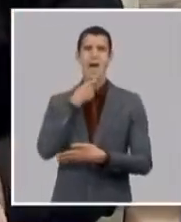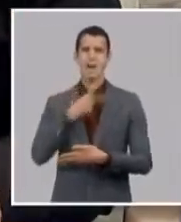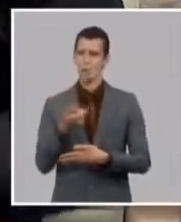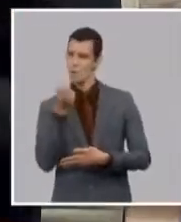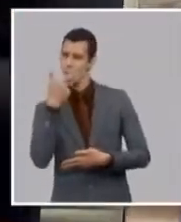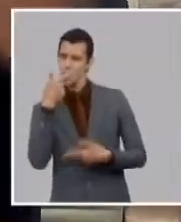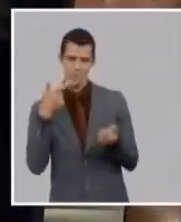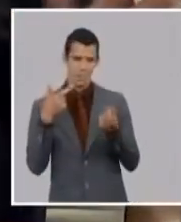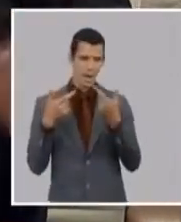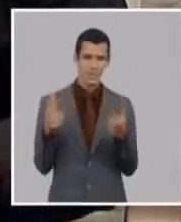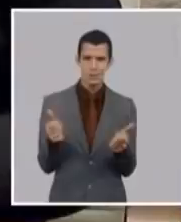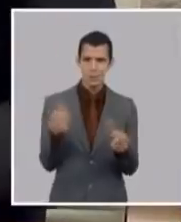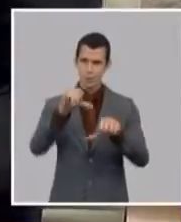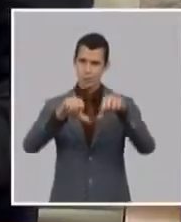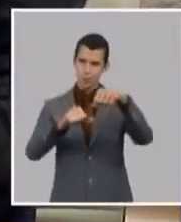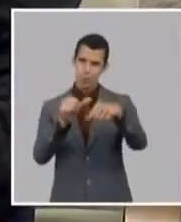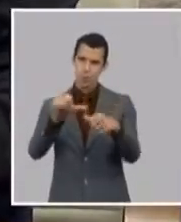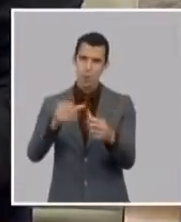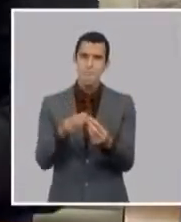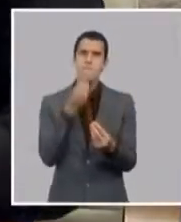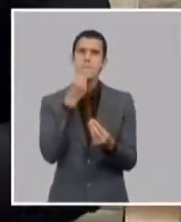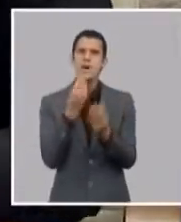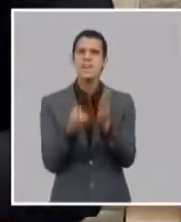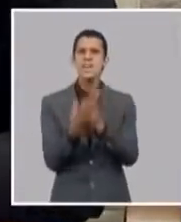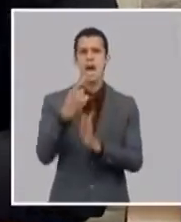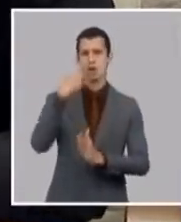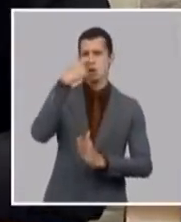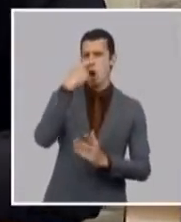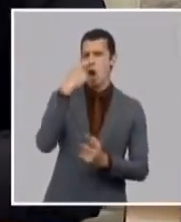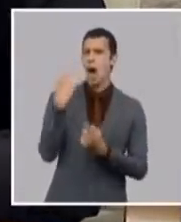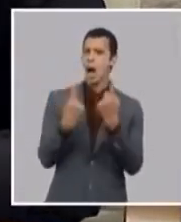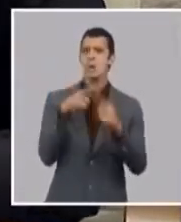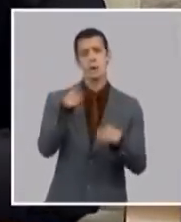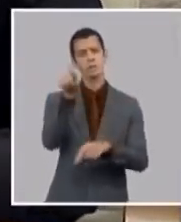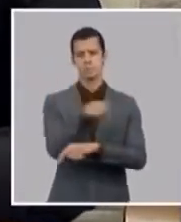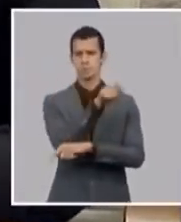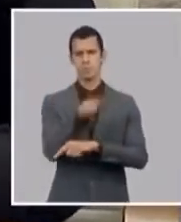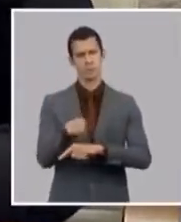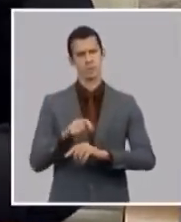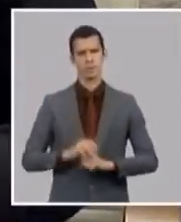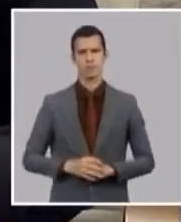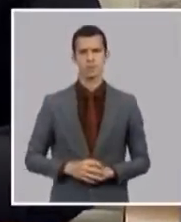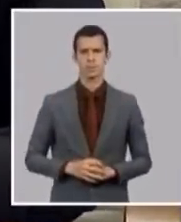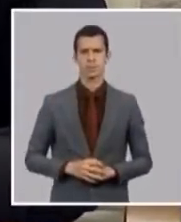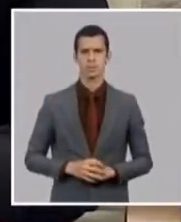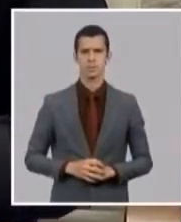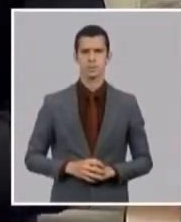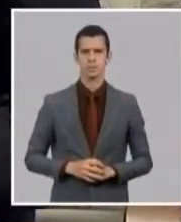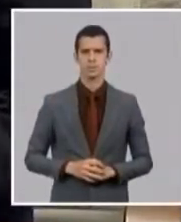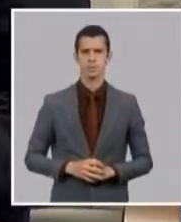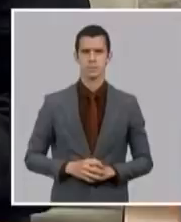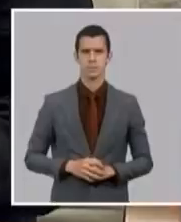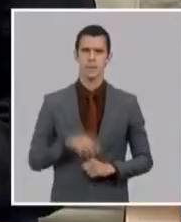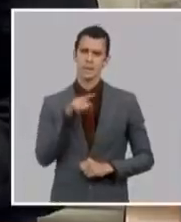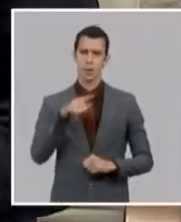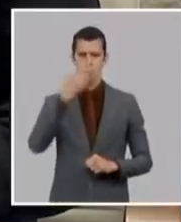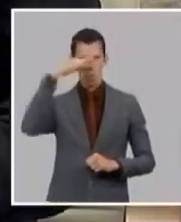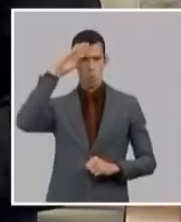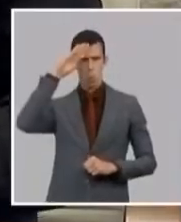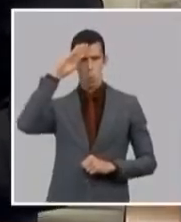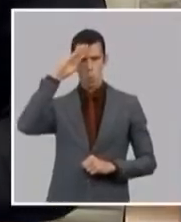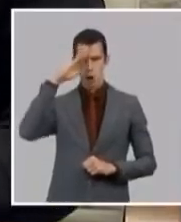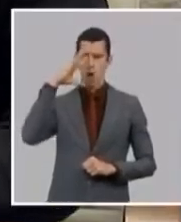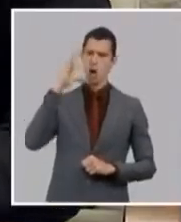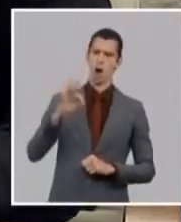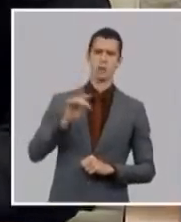droga etcétera y que casi todos los países tienen regulaciones de este tipo muchos incluso son regulaciones internacionales y otras que